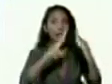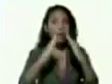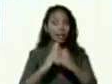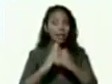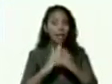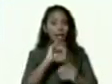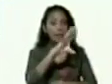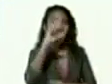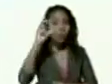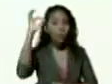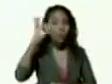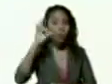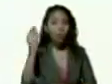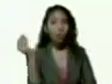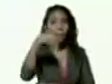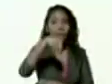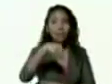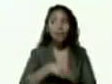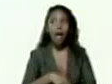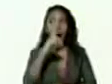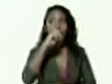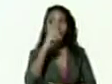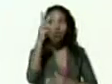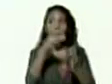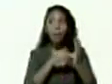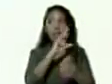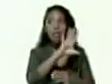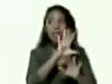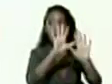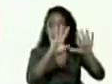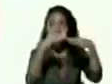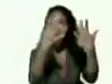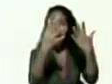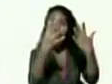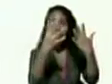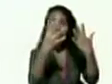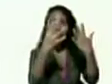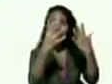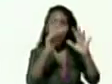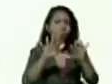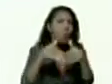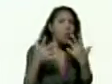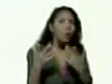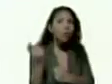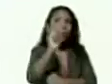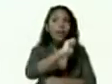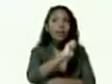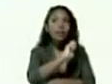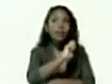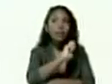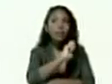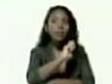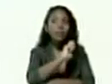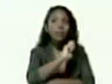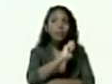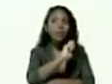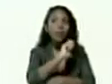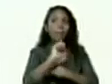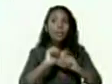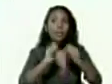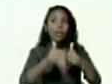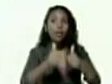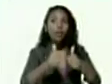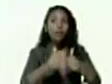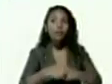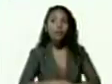% más en el año 2019 2019 en cuántos meses estamos hablando desde que arrancó el año mi